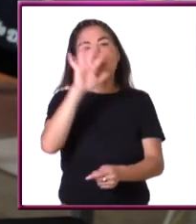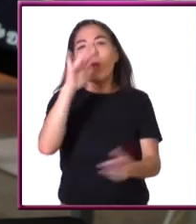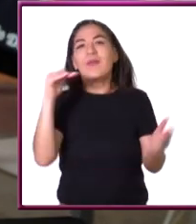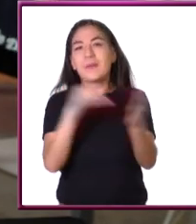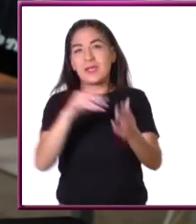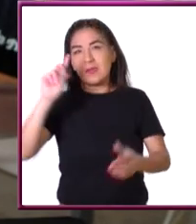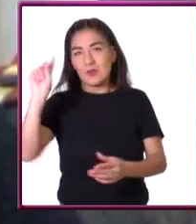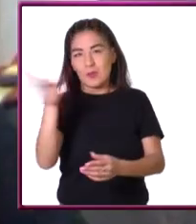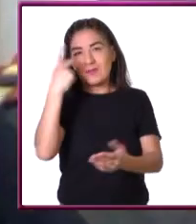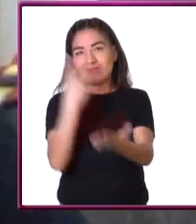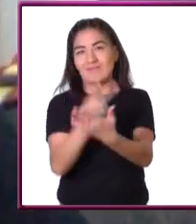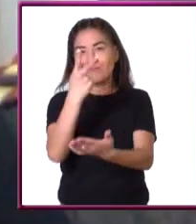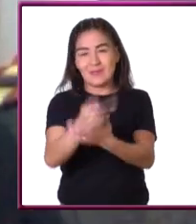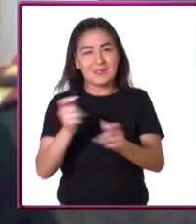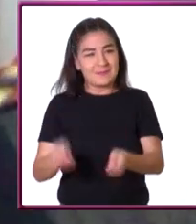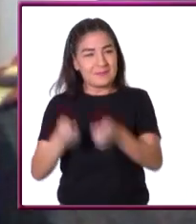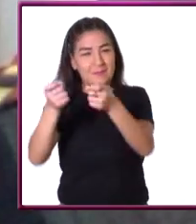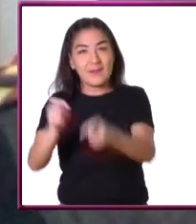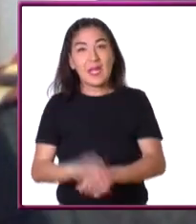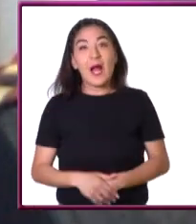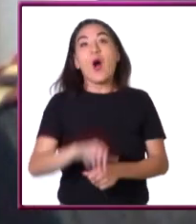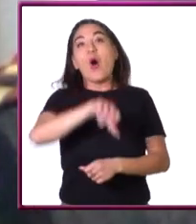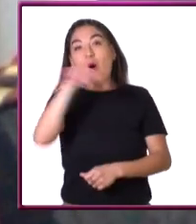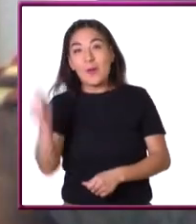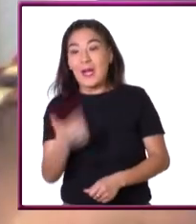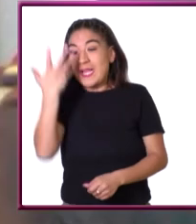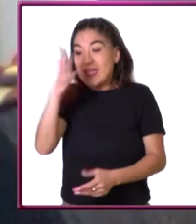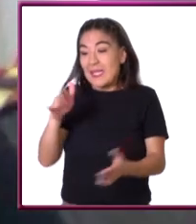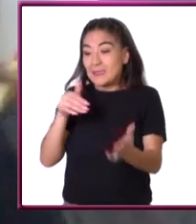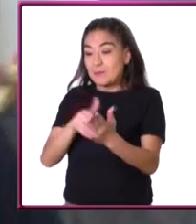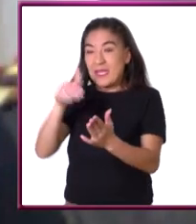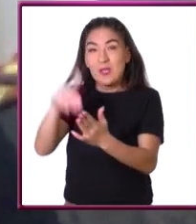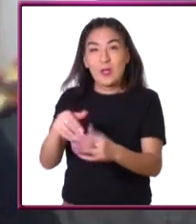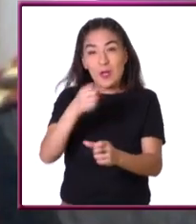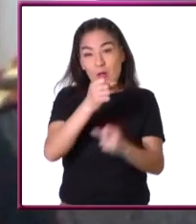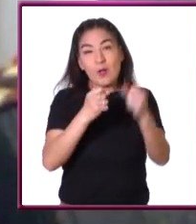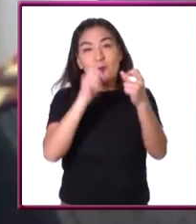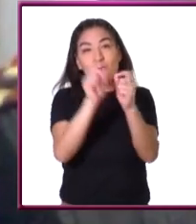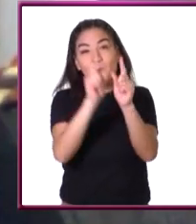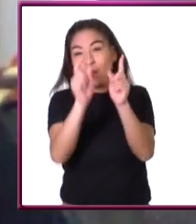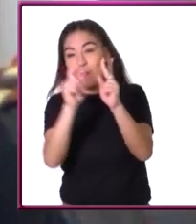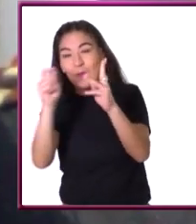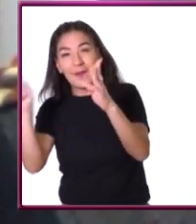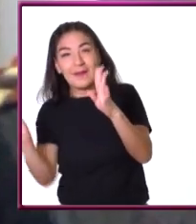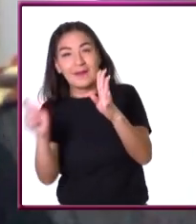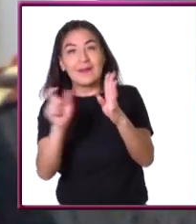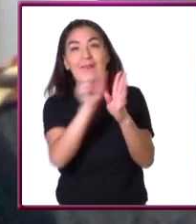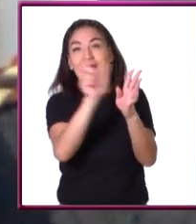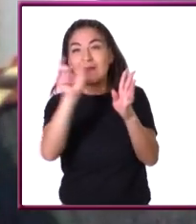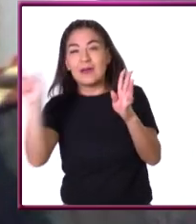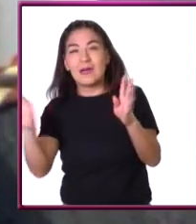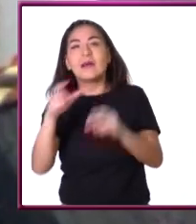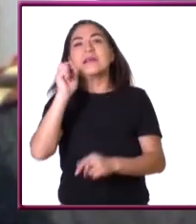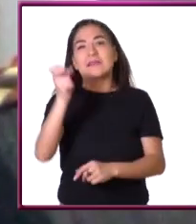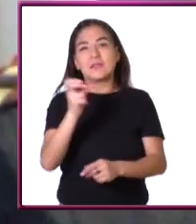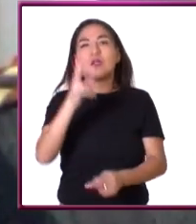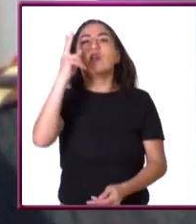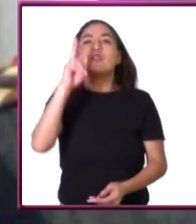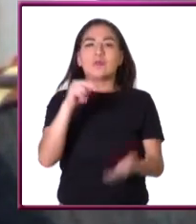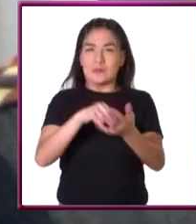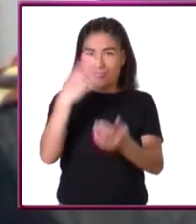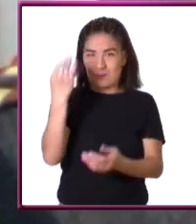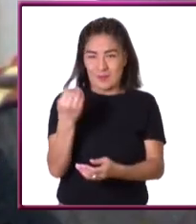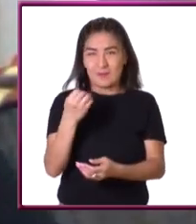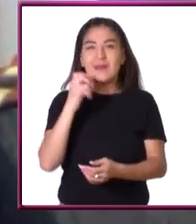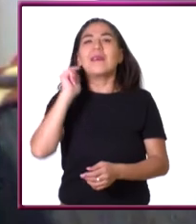dólares después este dijeron pues ahora vamos a encontrar uno con diez millones de dígitos ¿no? pues ya se encontró fue en el dos mil nueve